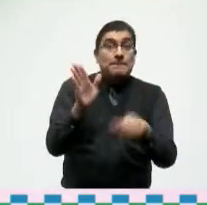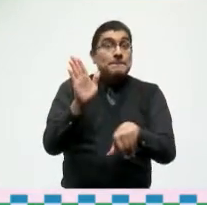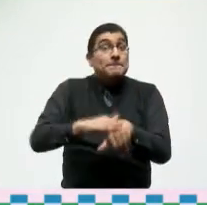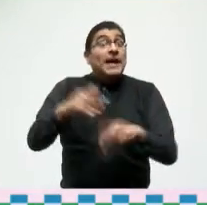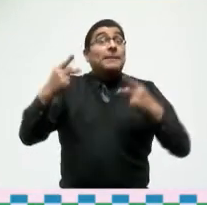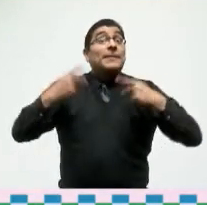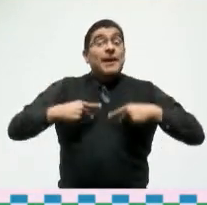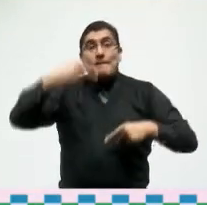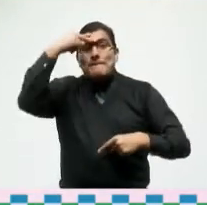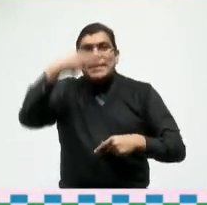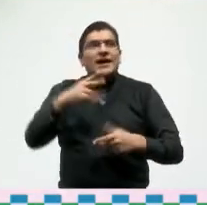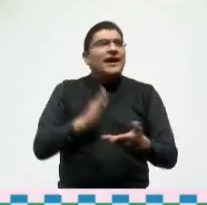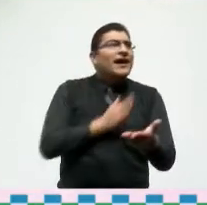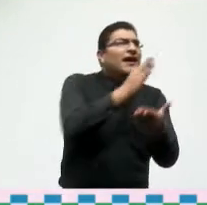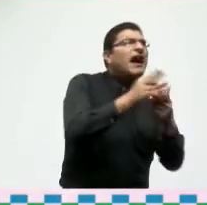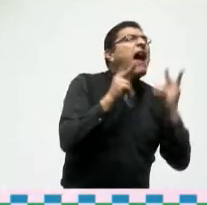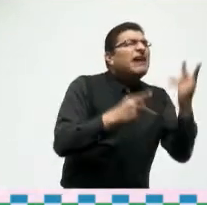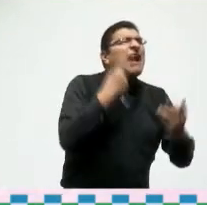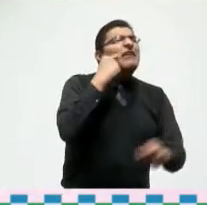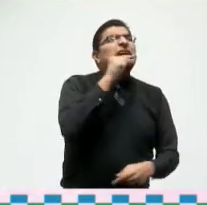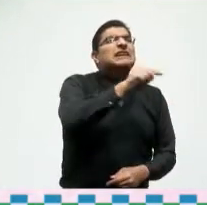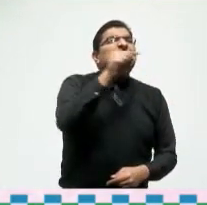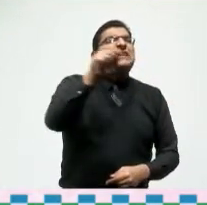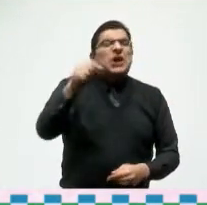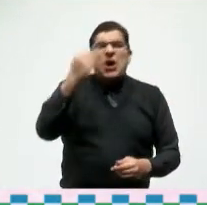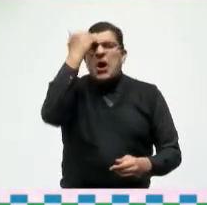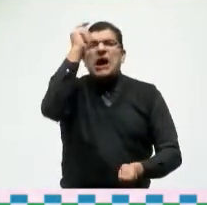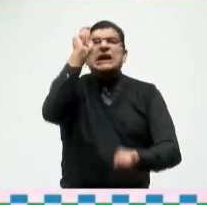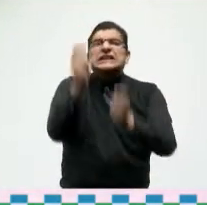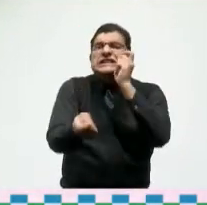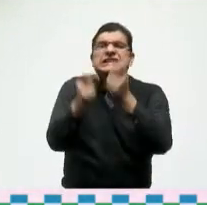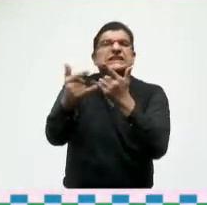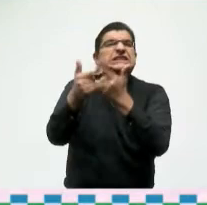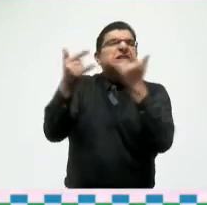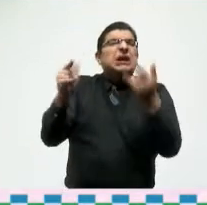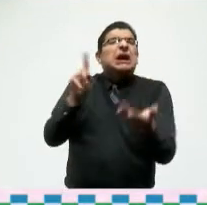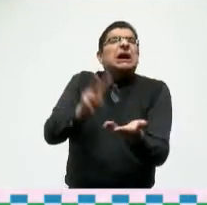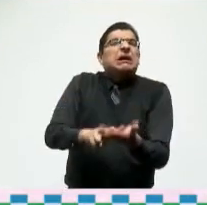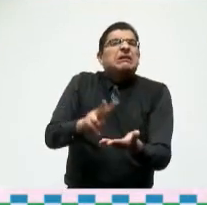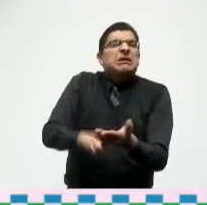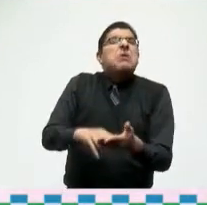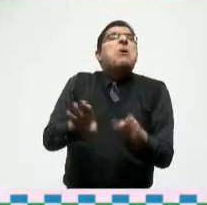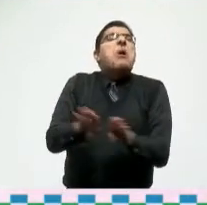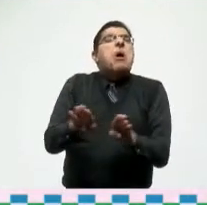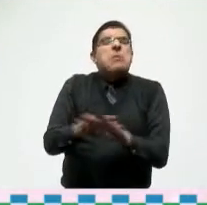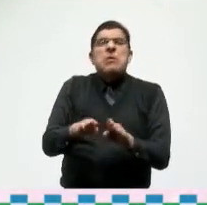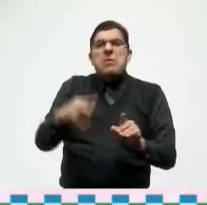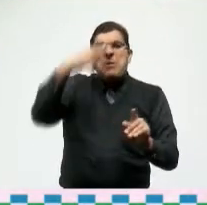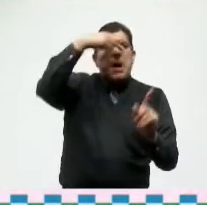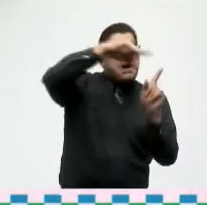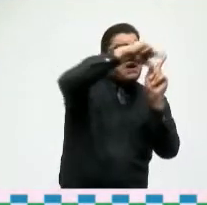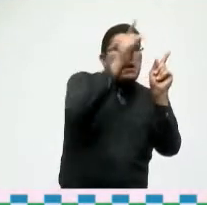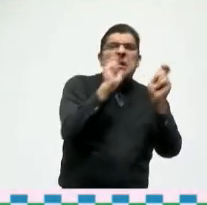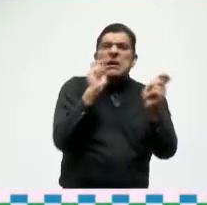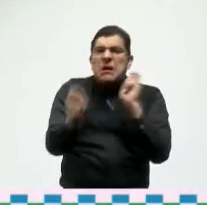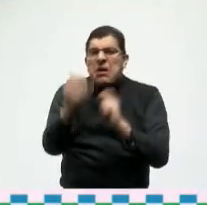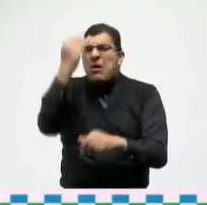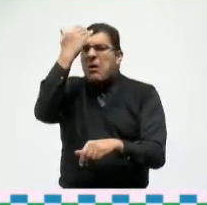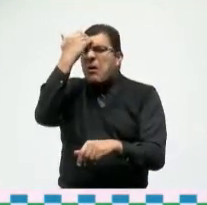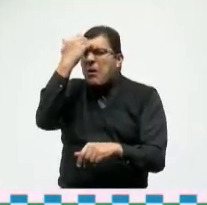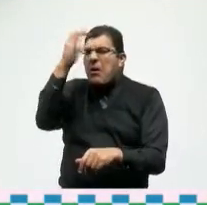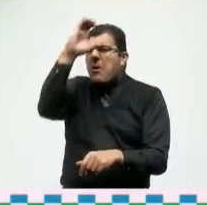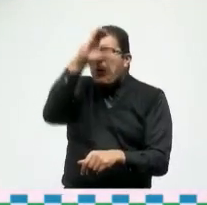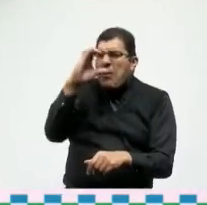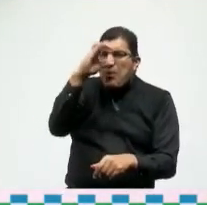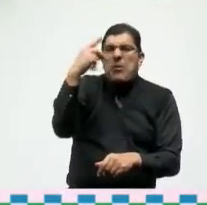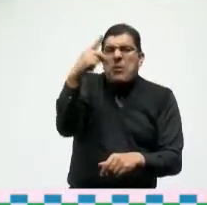mexicanos salgan a recorrer sus regiones a conocer más de su historia a conocer más al país conocer su cultura